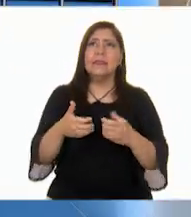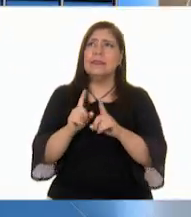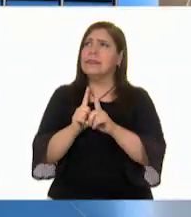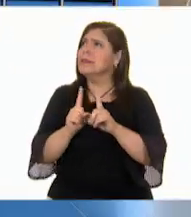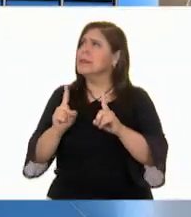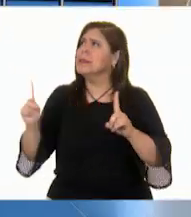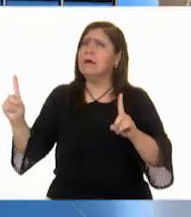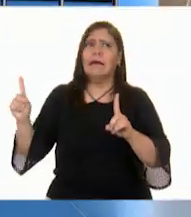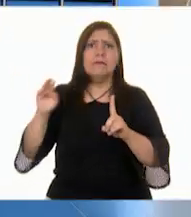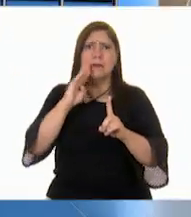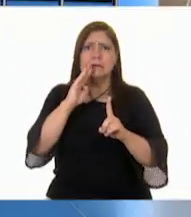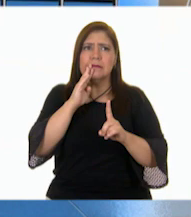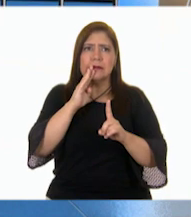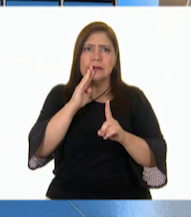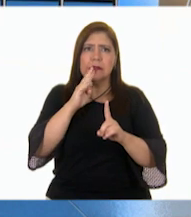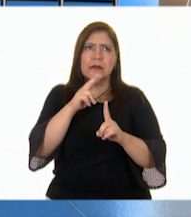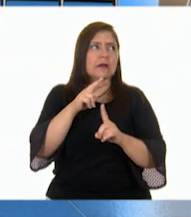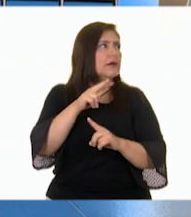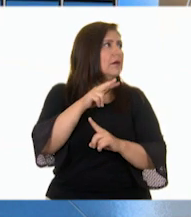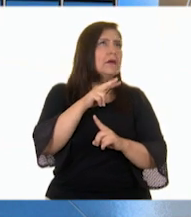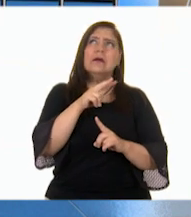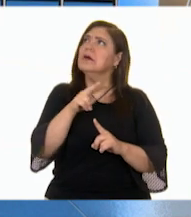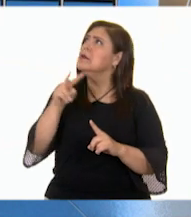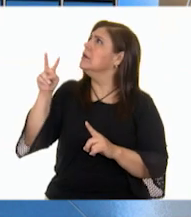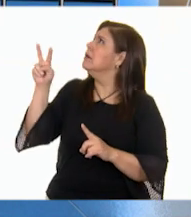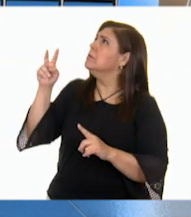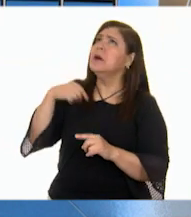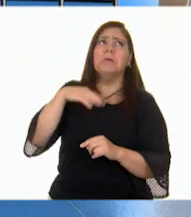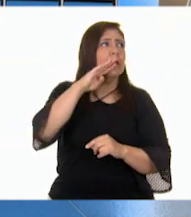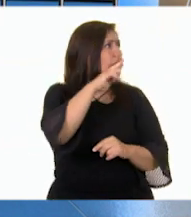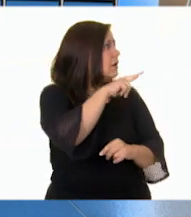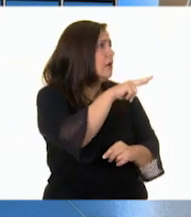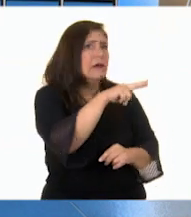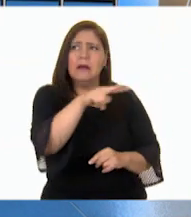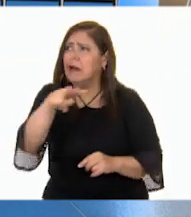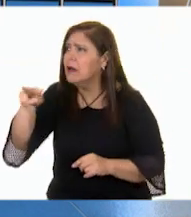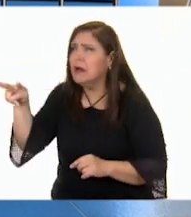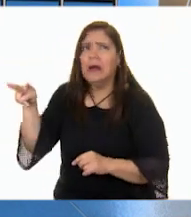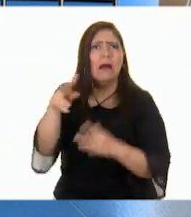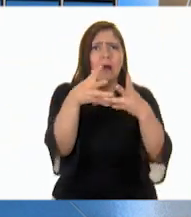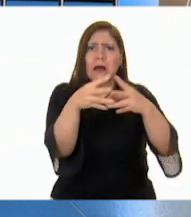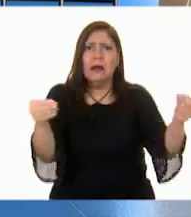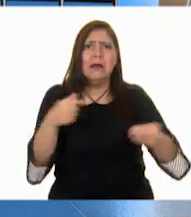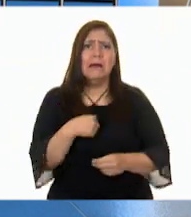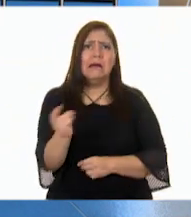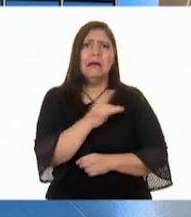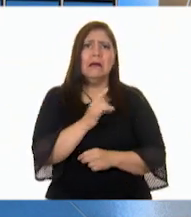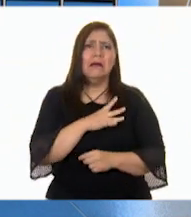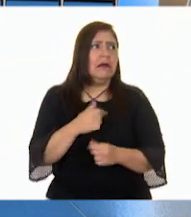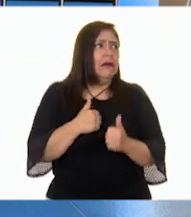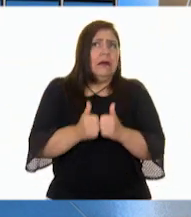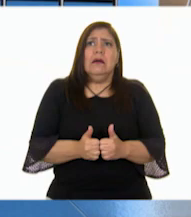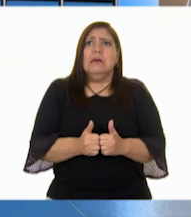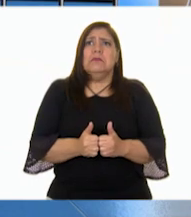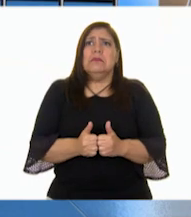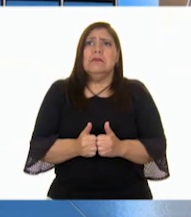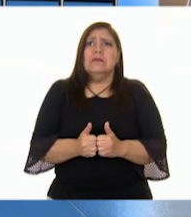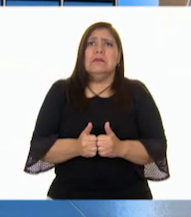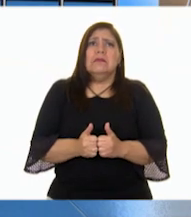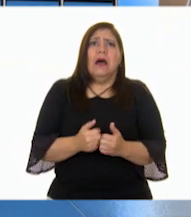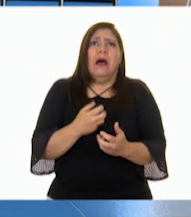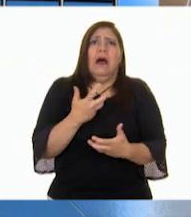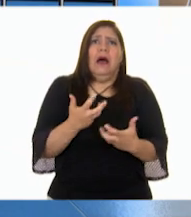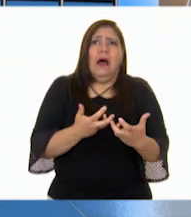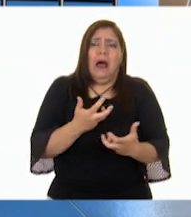de vista. Cuando levanté la mirada, ella ya no estaba. Tuve tanto miedo que me quedé congelada y mi boca no